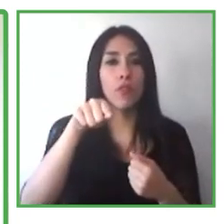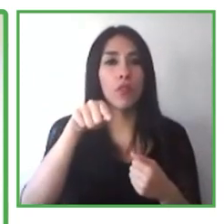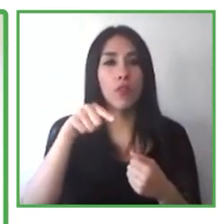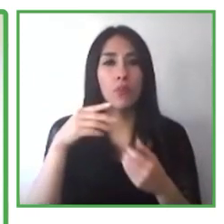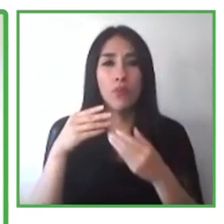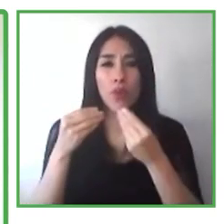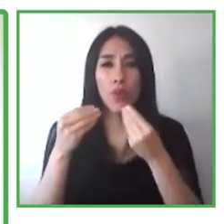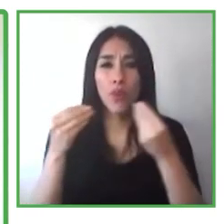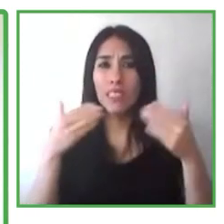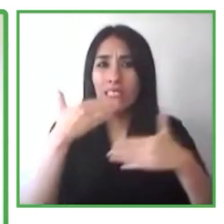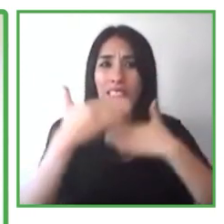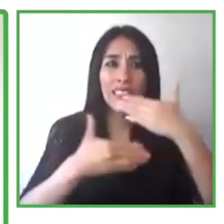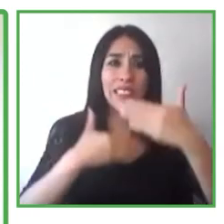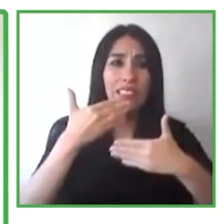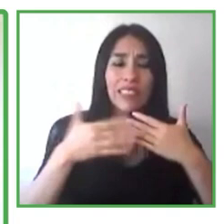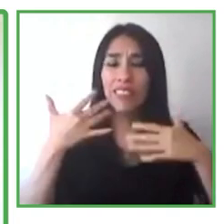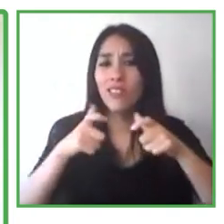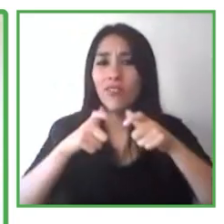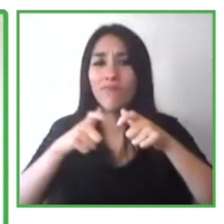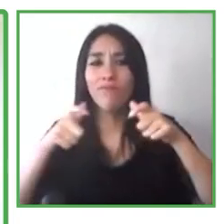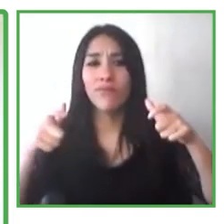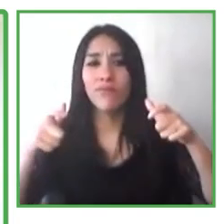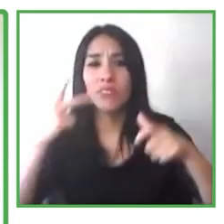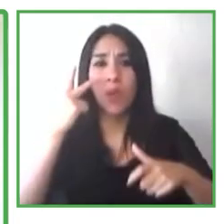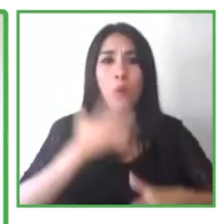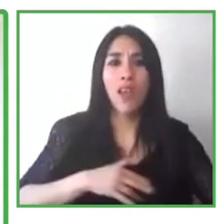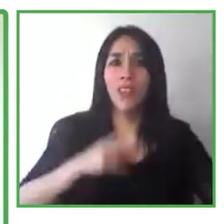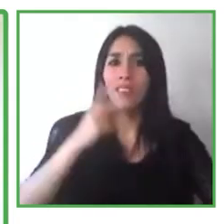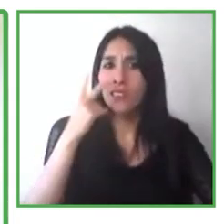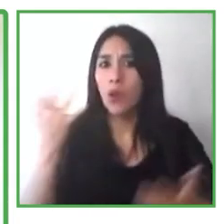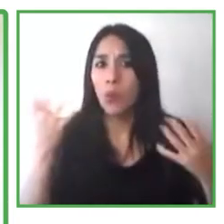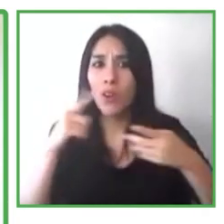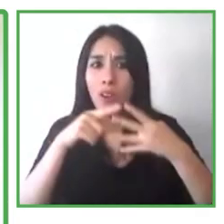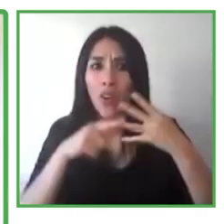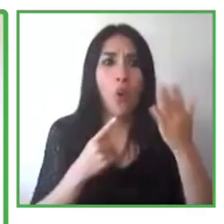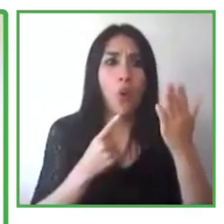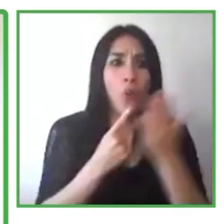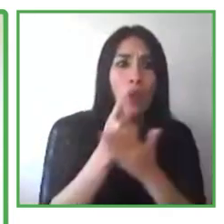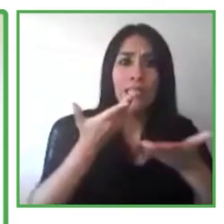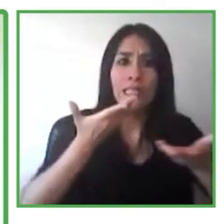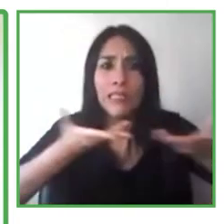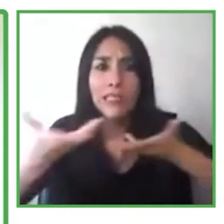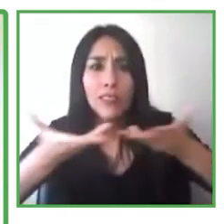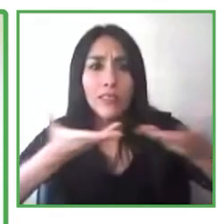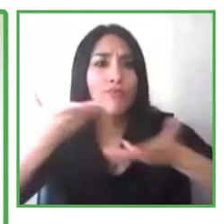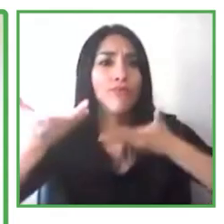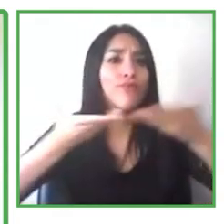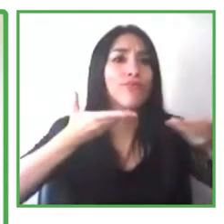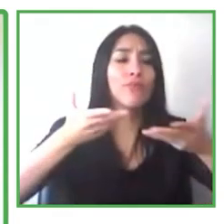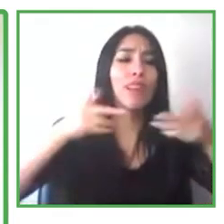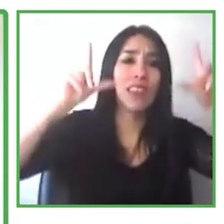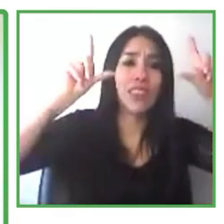oportunidades para construir tecnologías más inclusivas, reducir el estigma sobre las discapacidades,